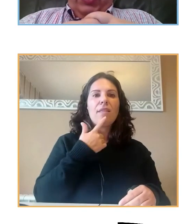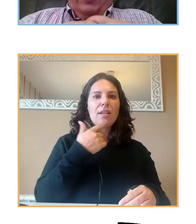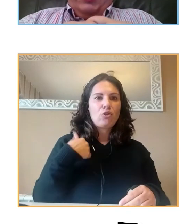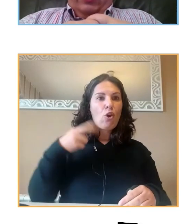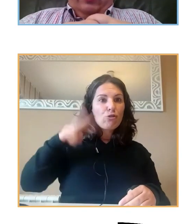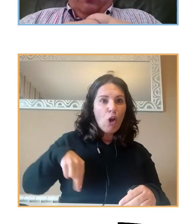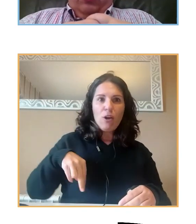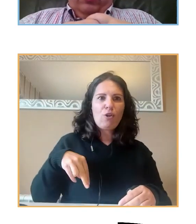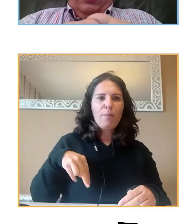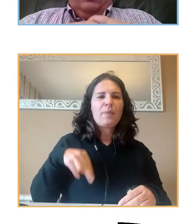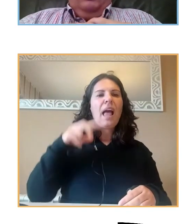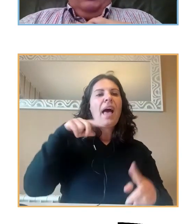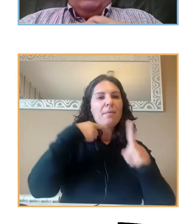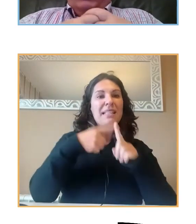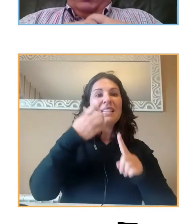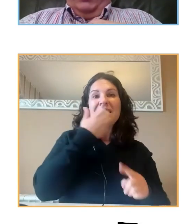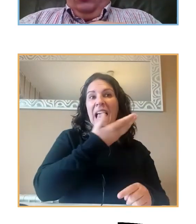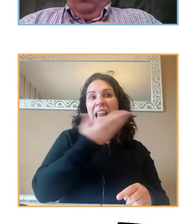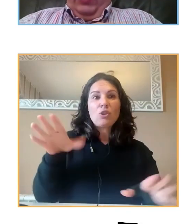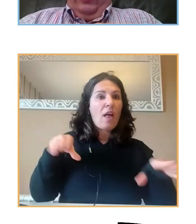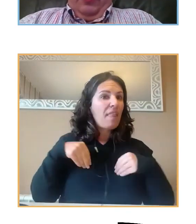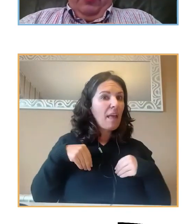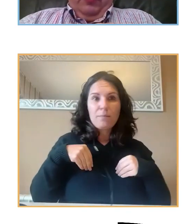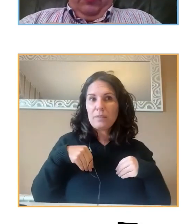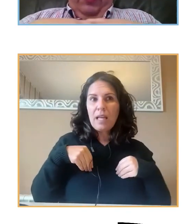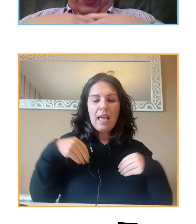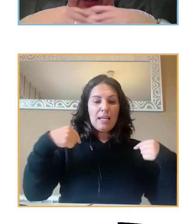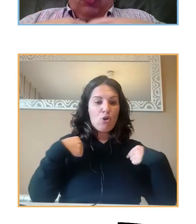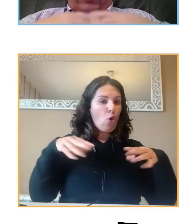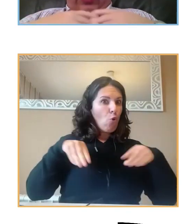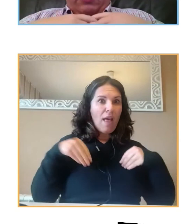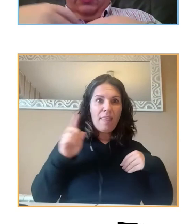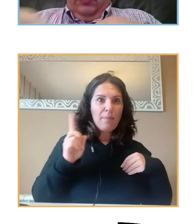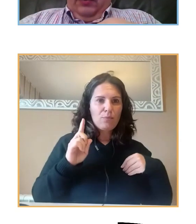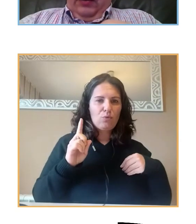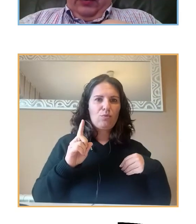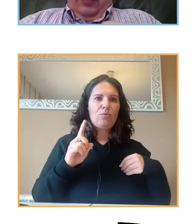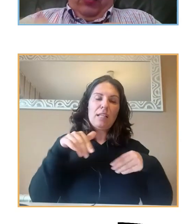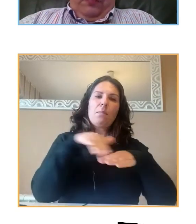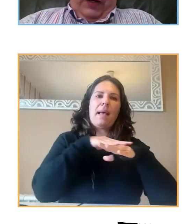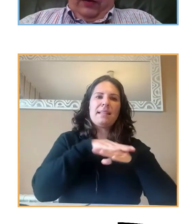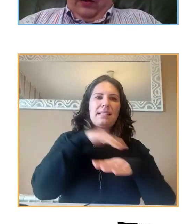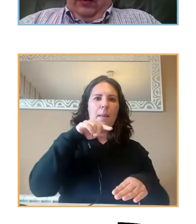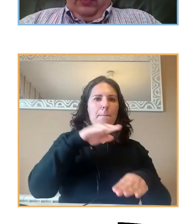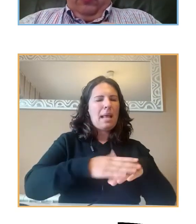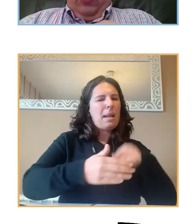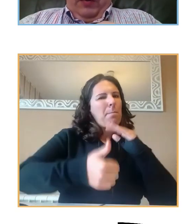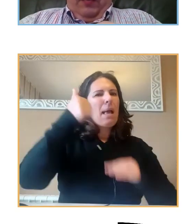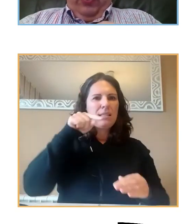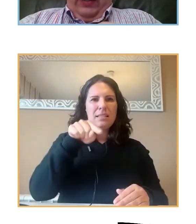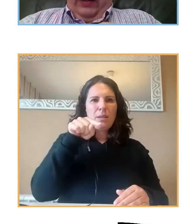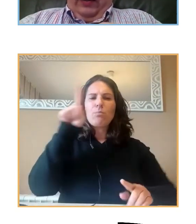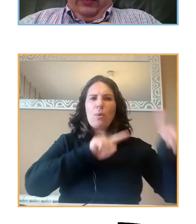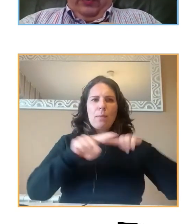no sentirse aceptado por los demás, sino que ni siquiera yo me acepte a mí mismo. Quizás eso esté en la base de la mayor parte de los